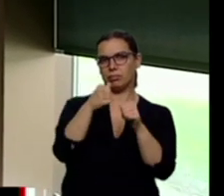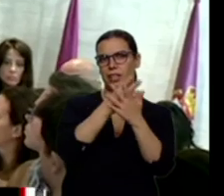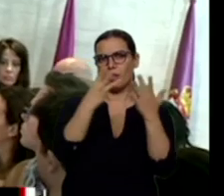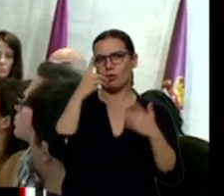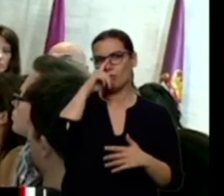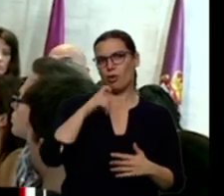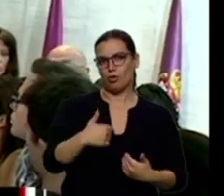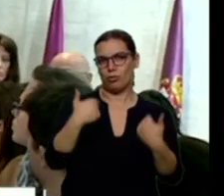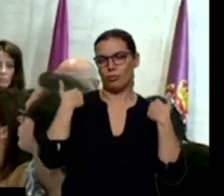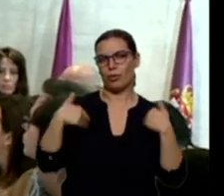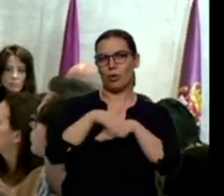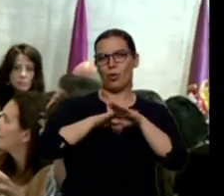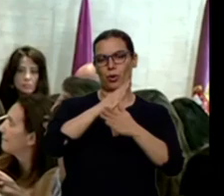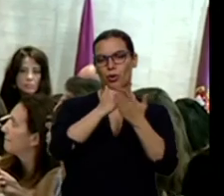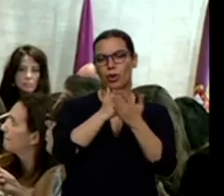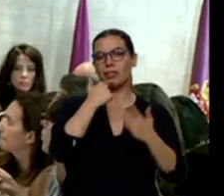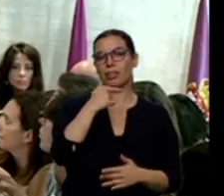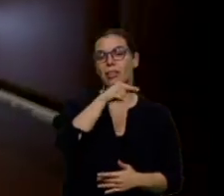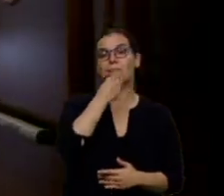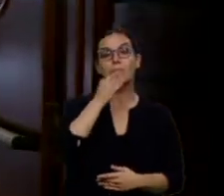asegurado que lo mejor está por llegar.